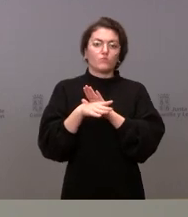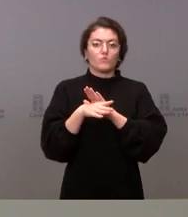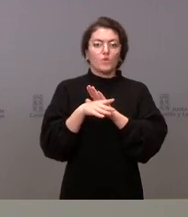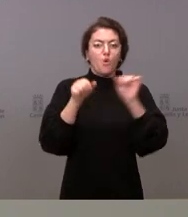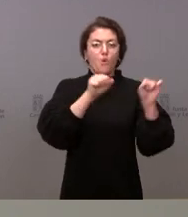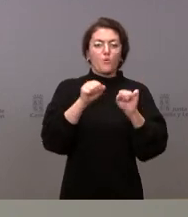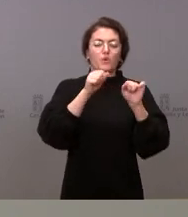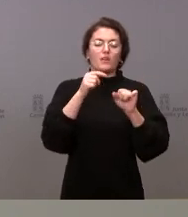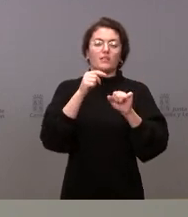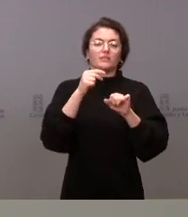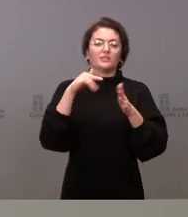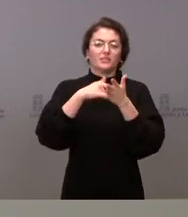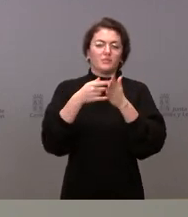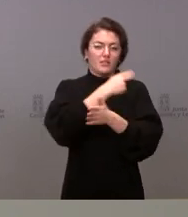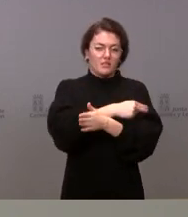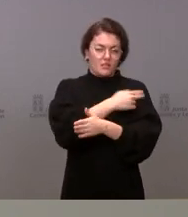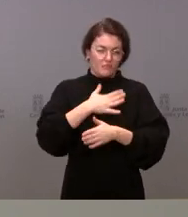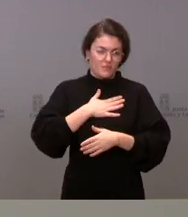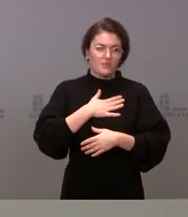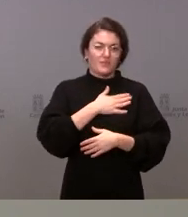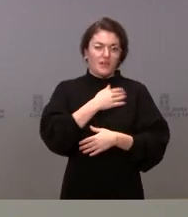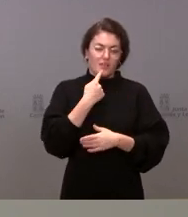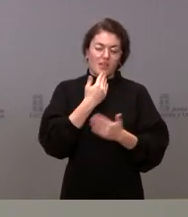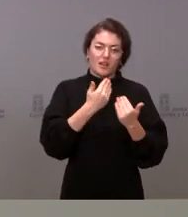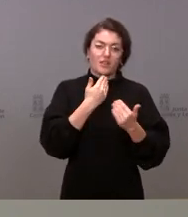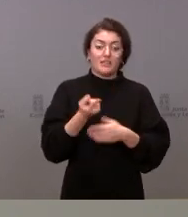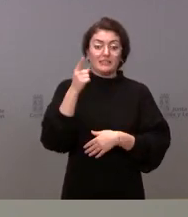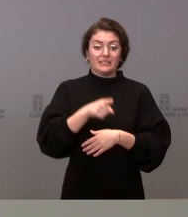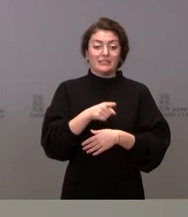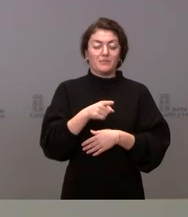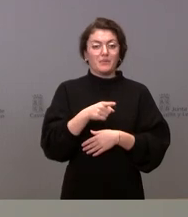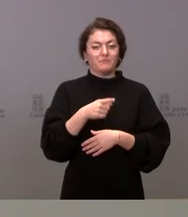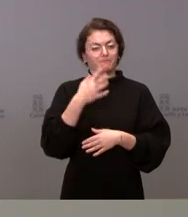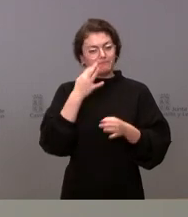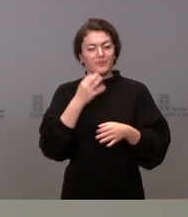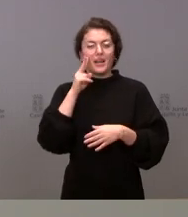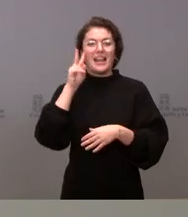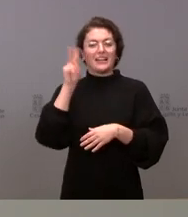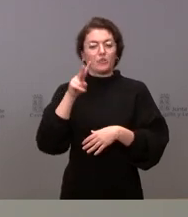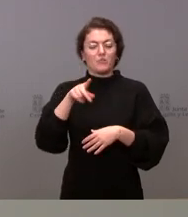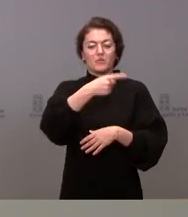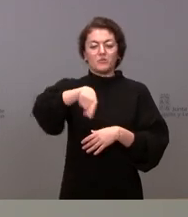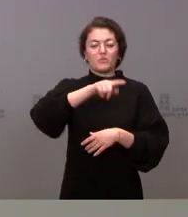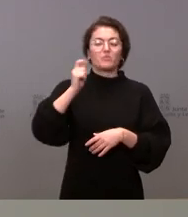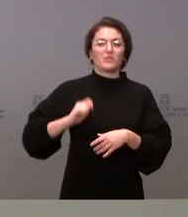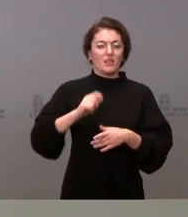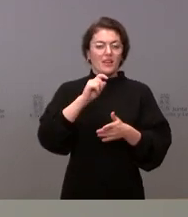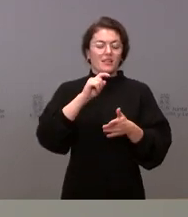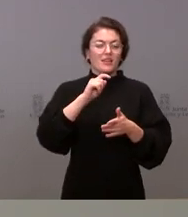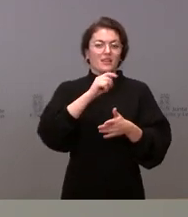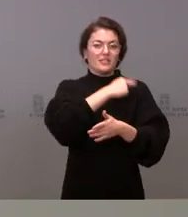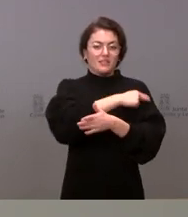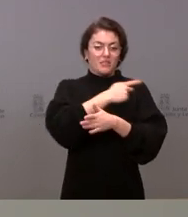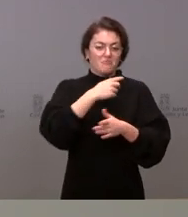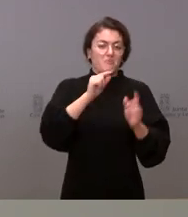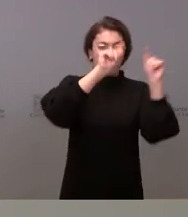que ayudarles. También quiero agradecer los múltiples reconocimientos que se hacen a todos los profesionales sanitarios en las diferentes provincias. En